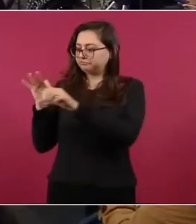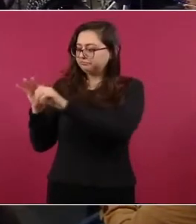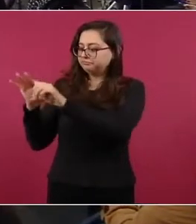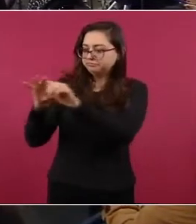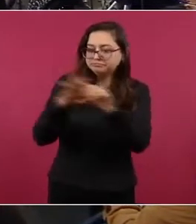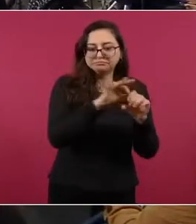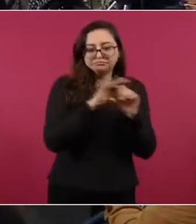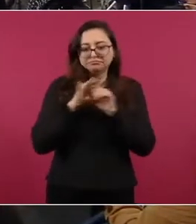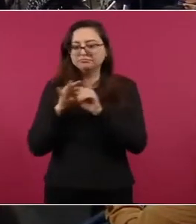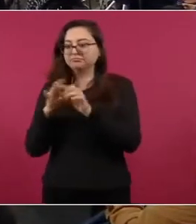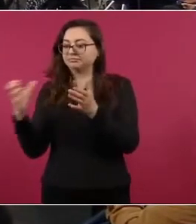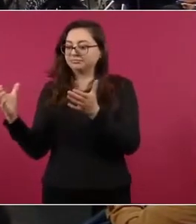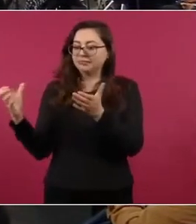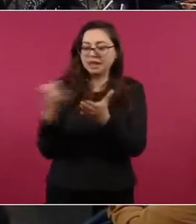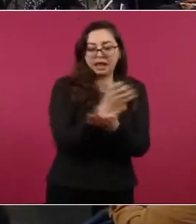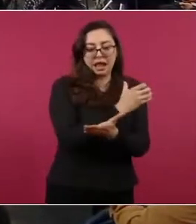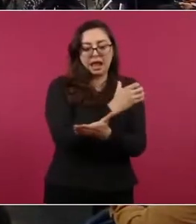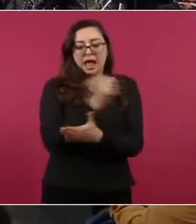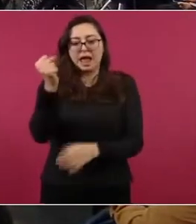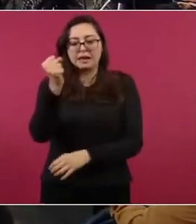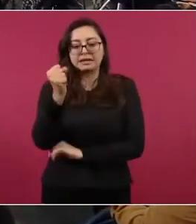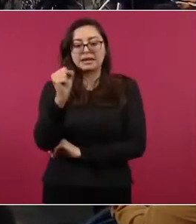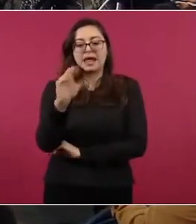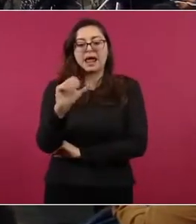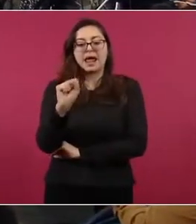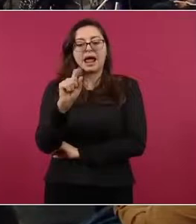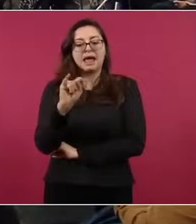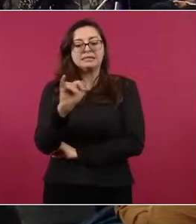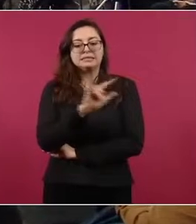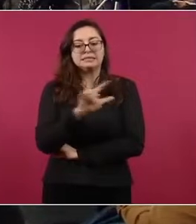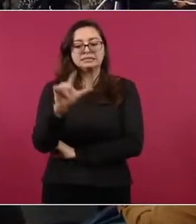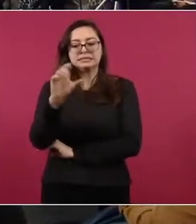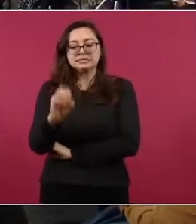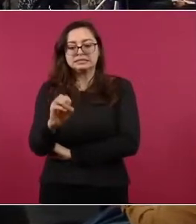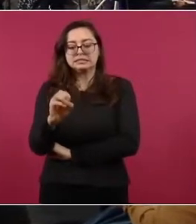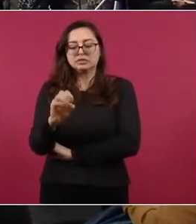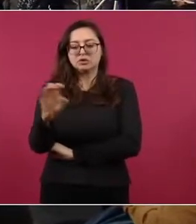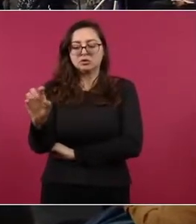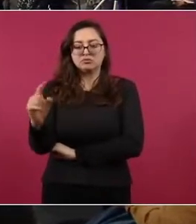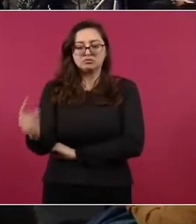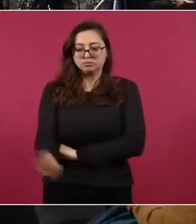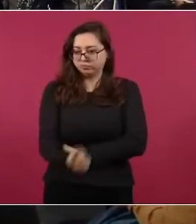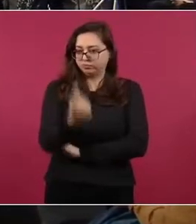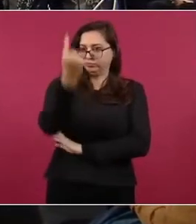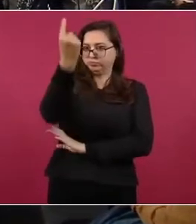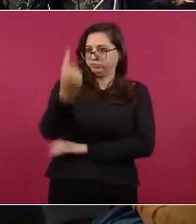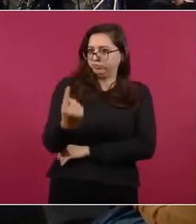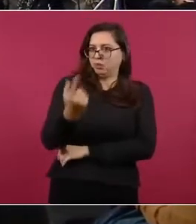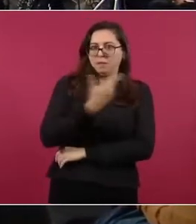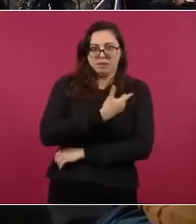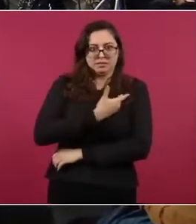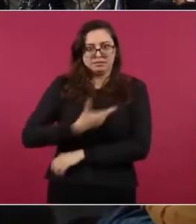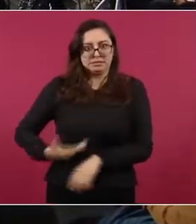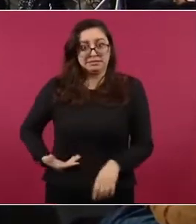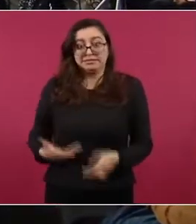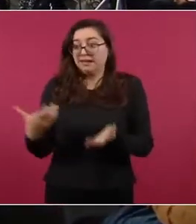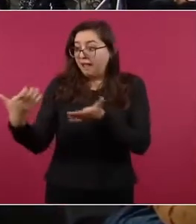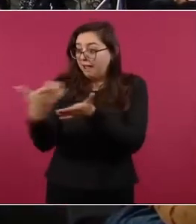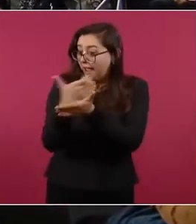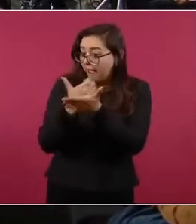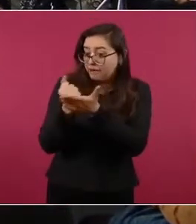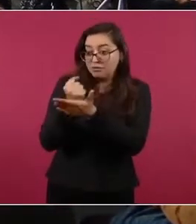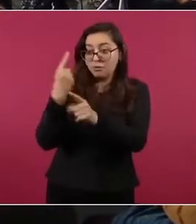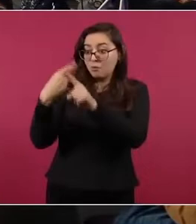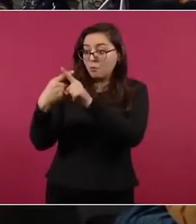Les cuesta mucho a los de la llamada clase